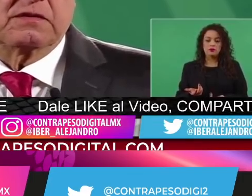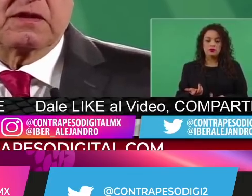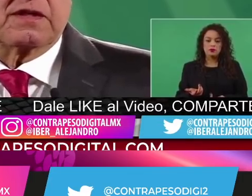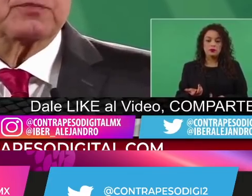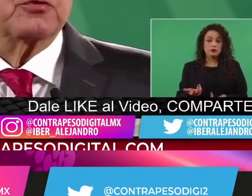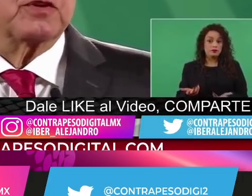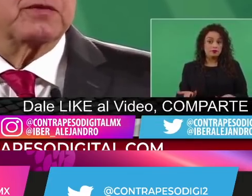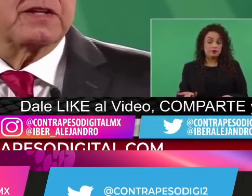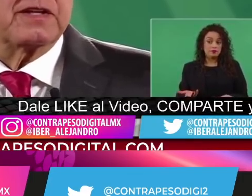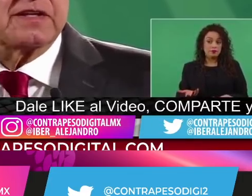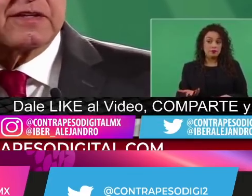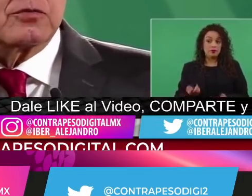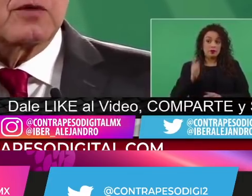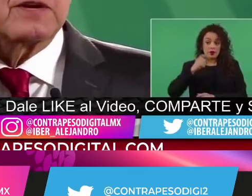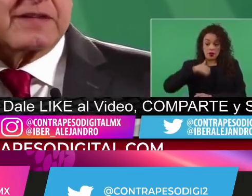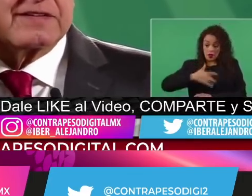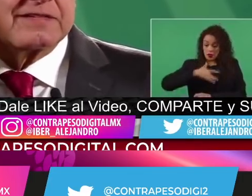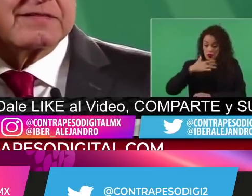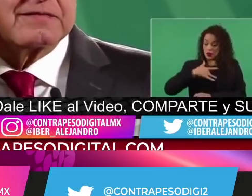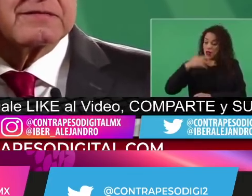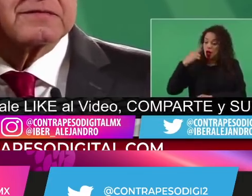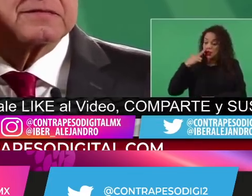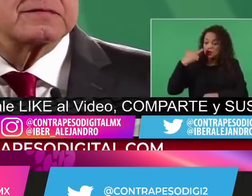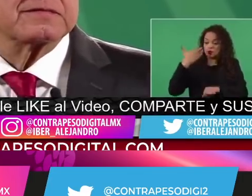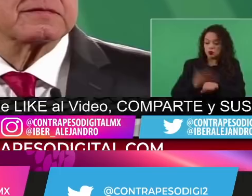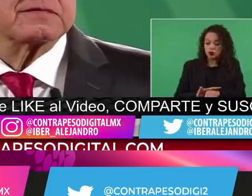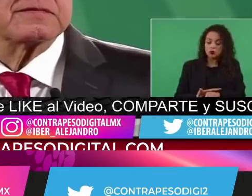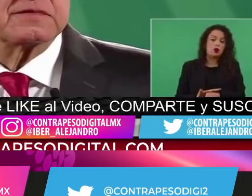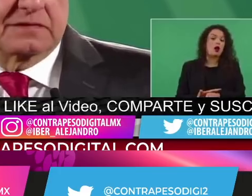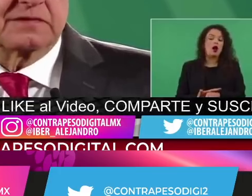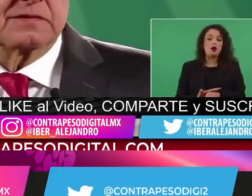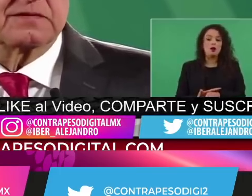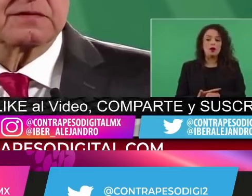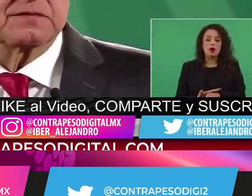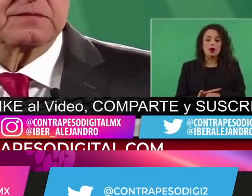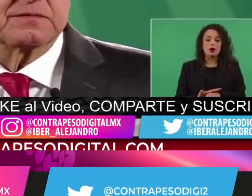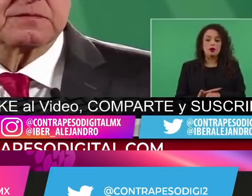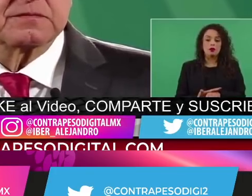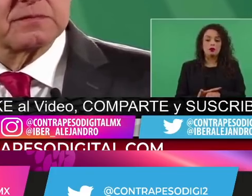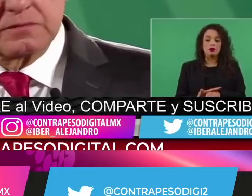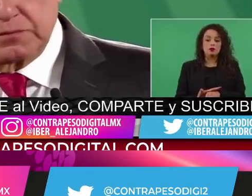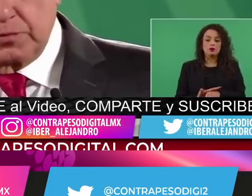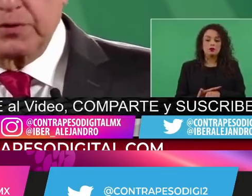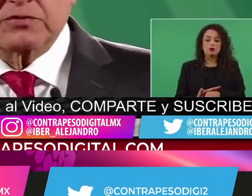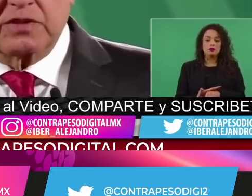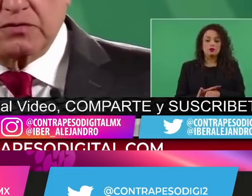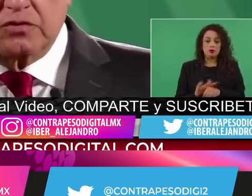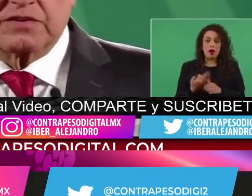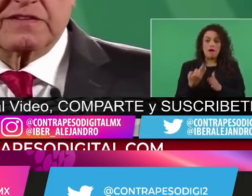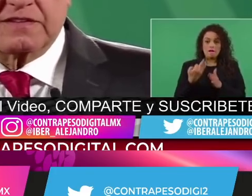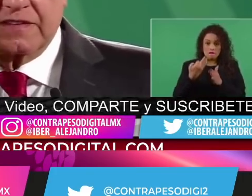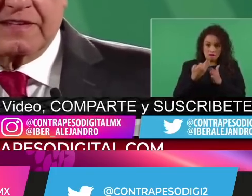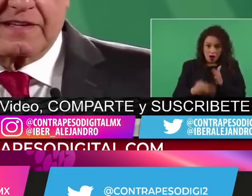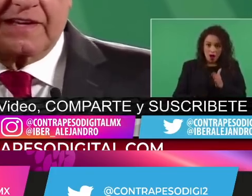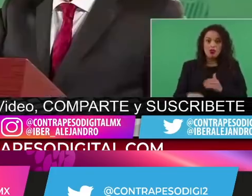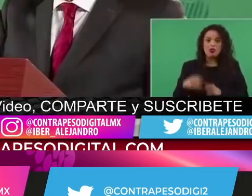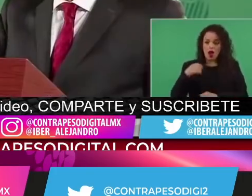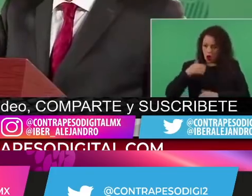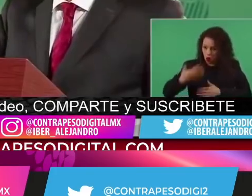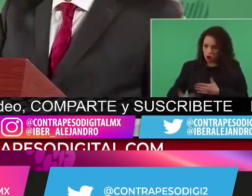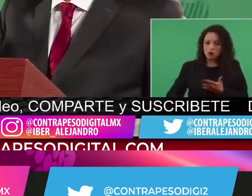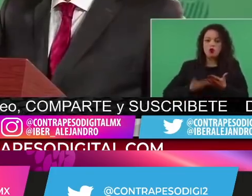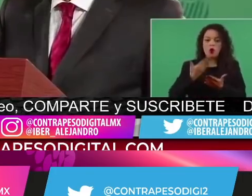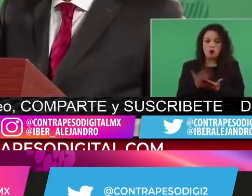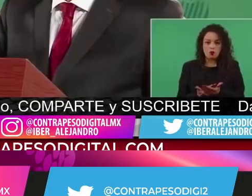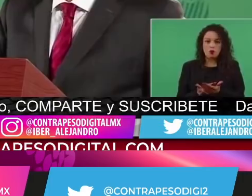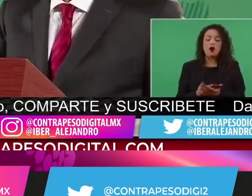claro, con la DEA, y el cártel de allá de Sinaloa. Pero, bueno, el presidente hace esta propuesta